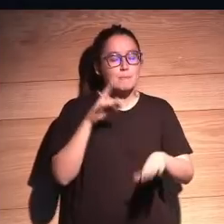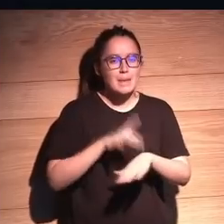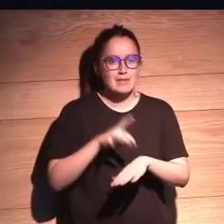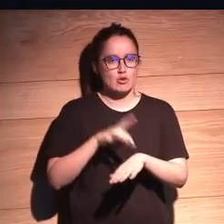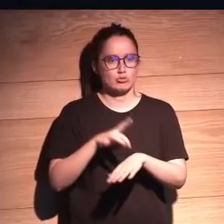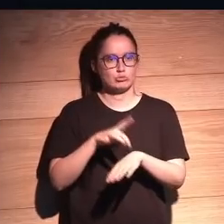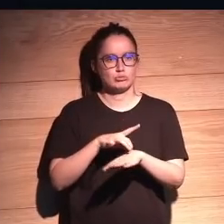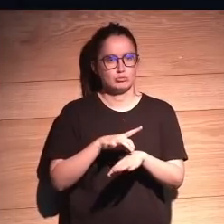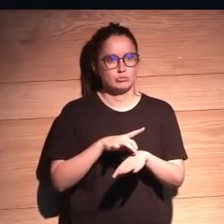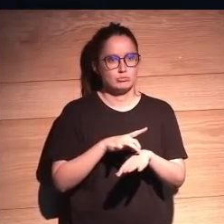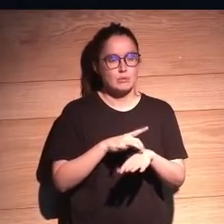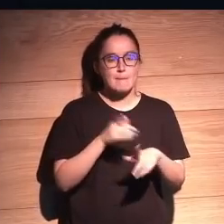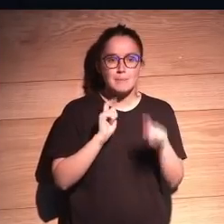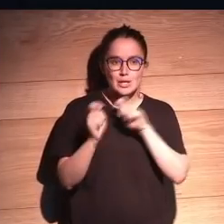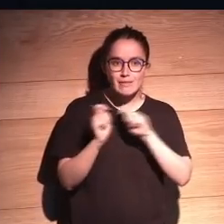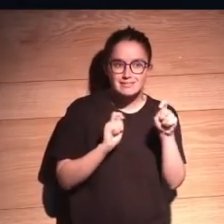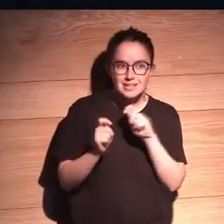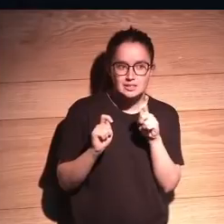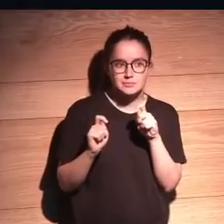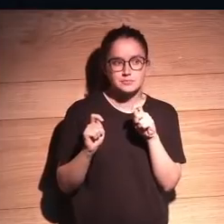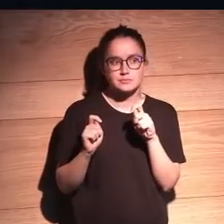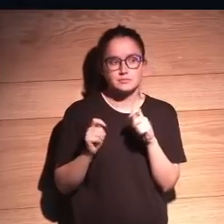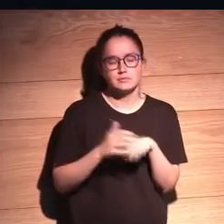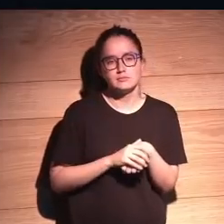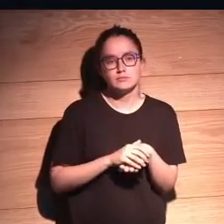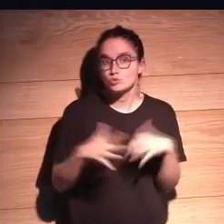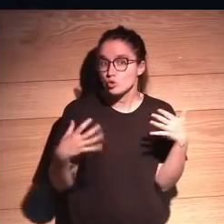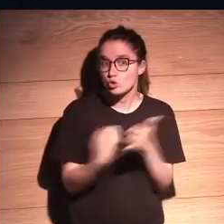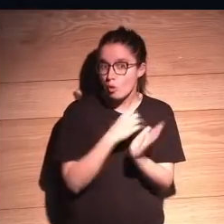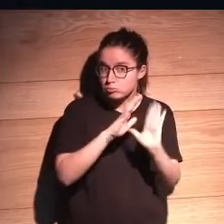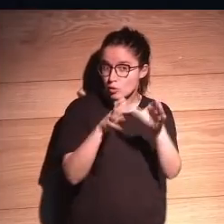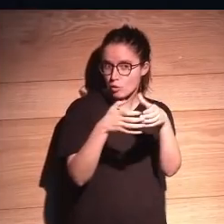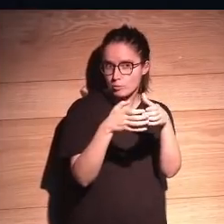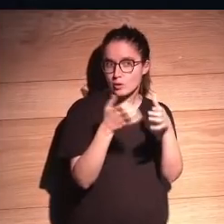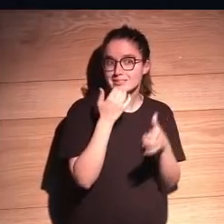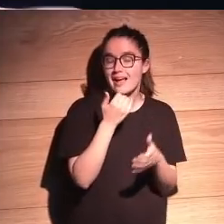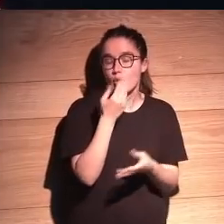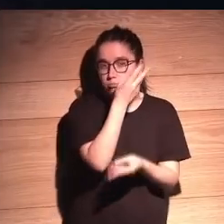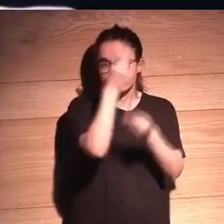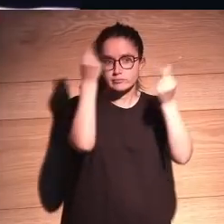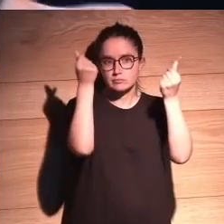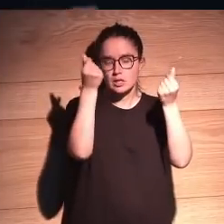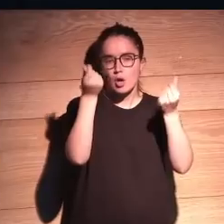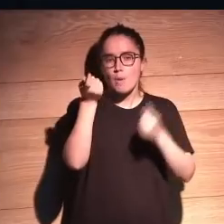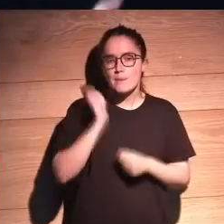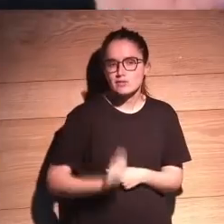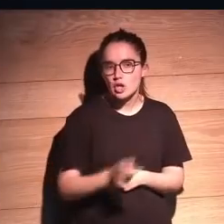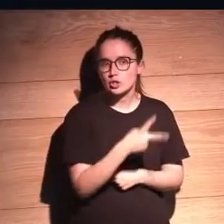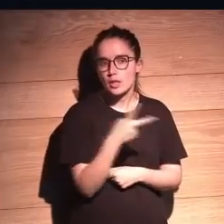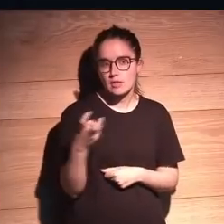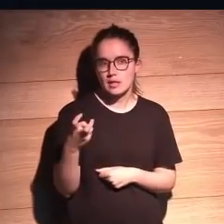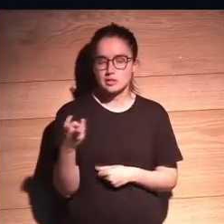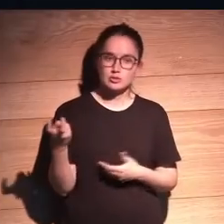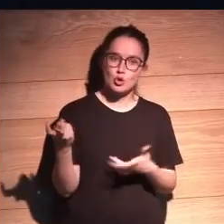médicos, periodistas, todo. Si me dejo a 200 profesionales, por favor,